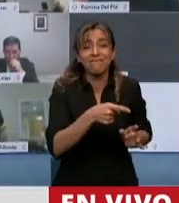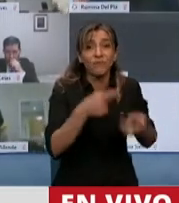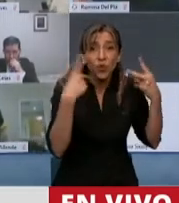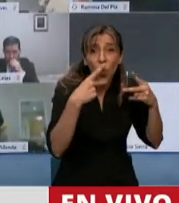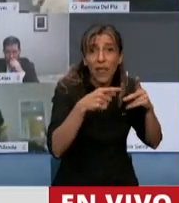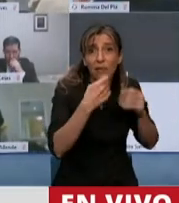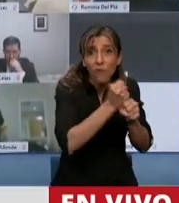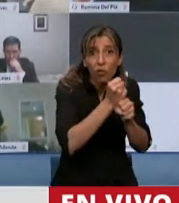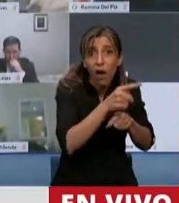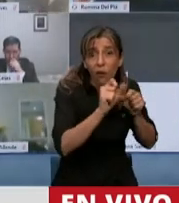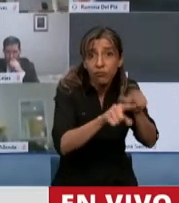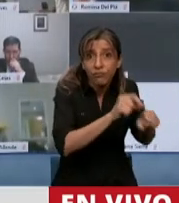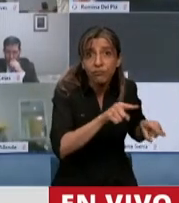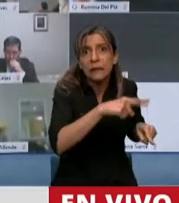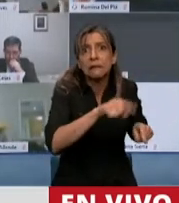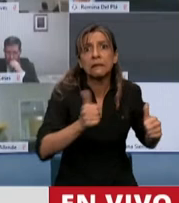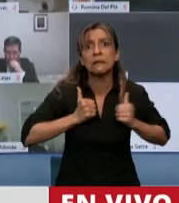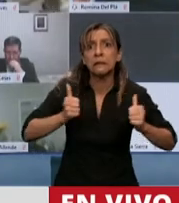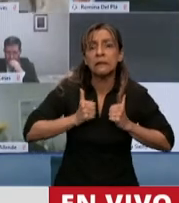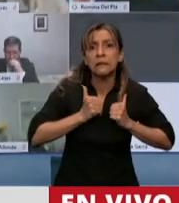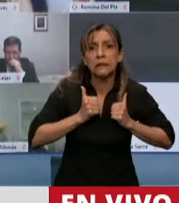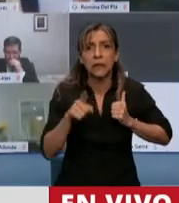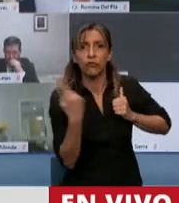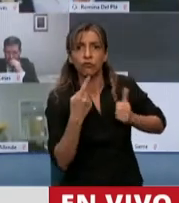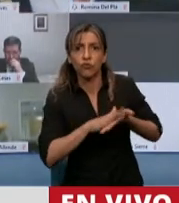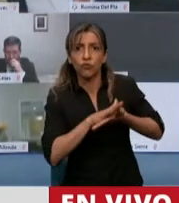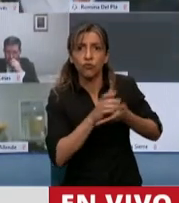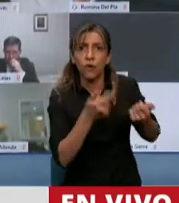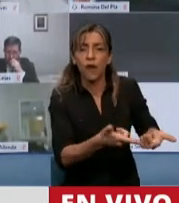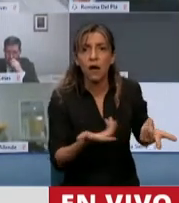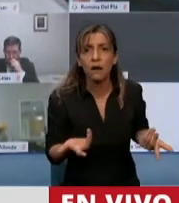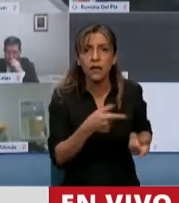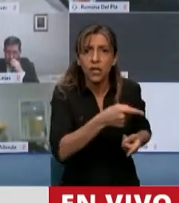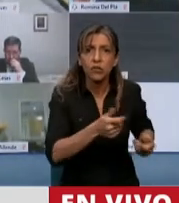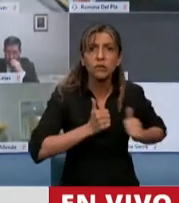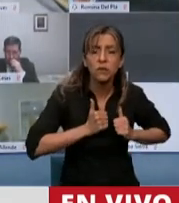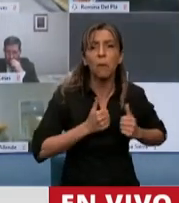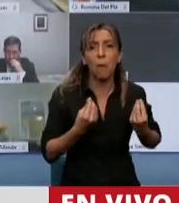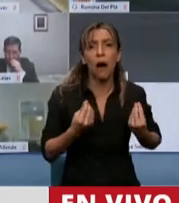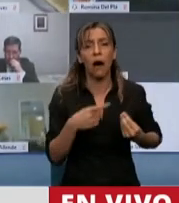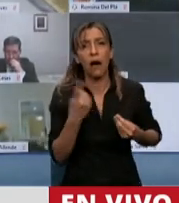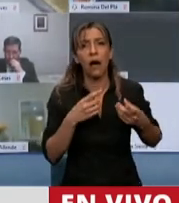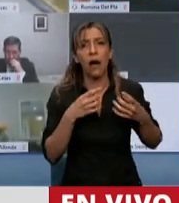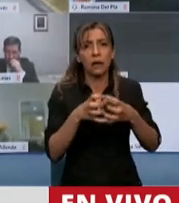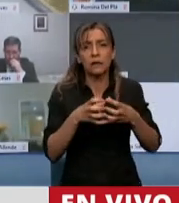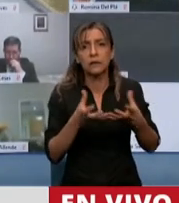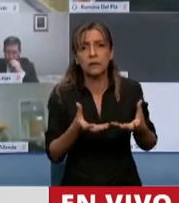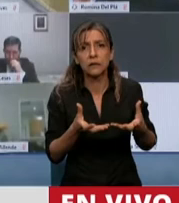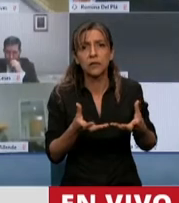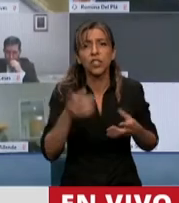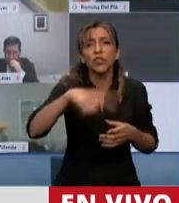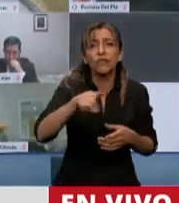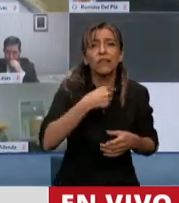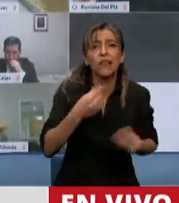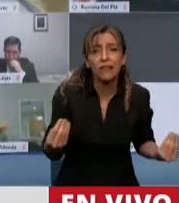una respuesta. Y lo que pretenden es que sesionemos de manera presencial, que viajemos 1